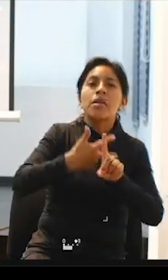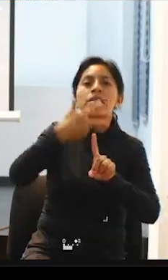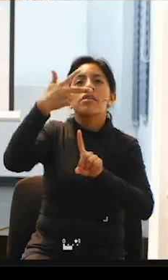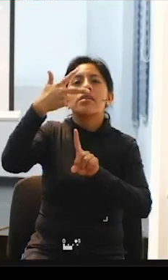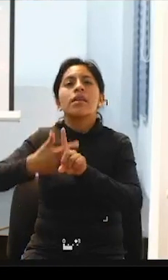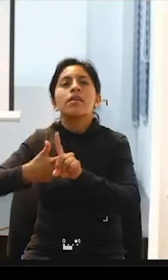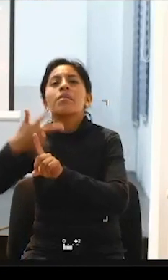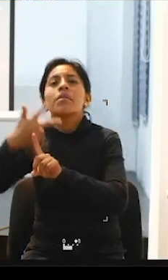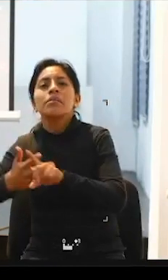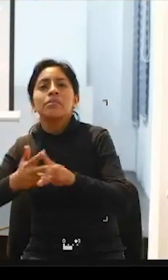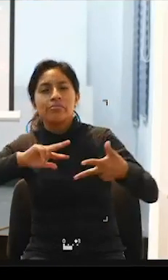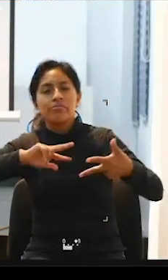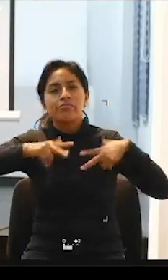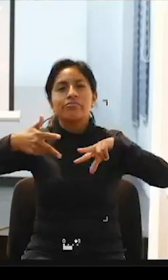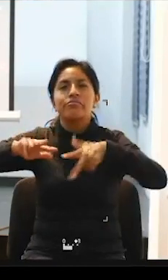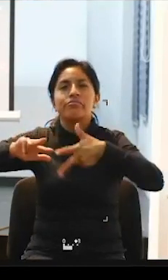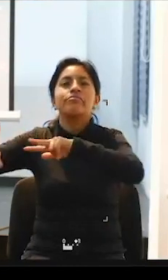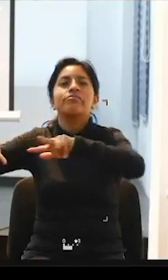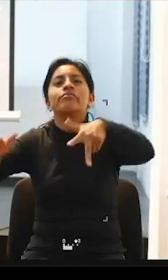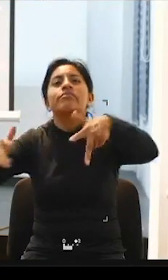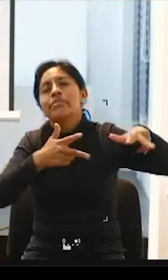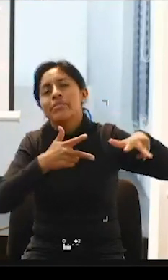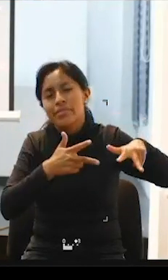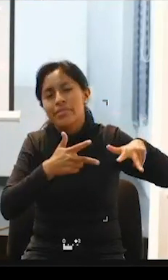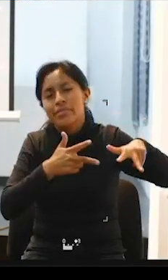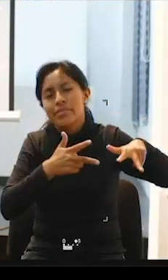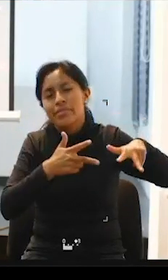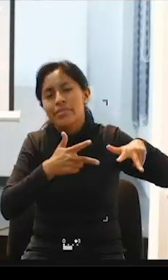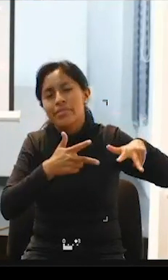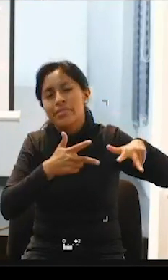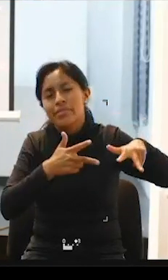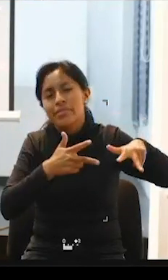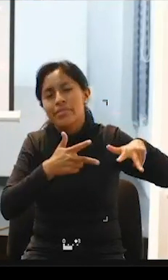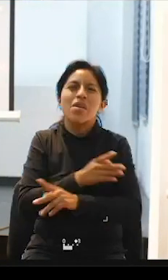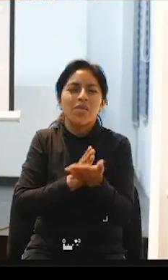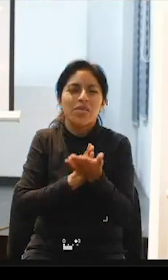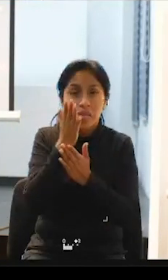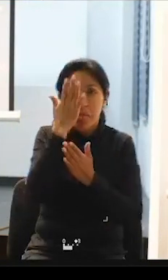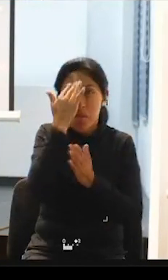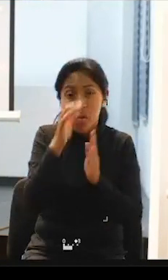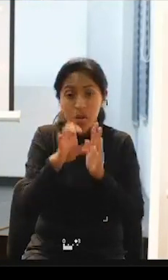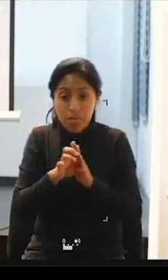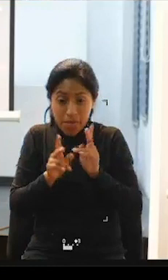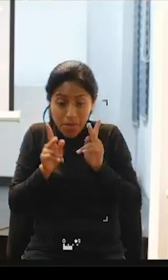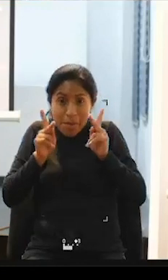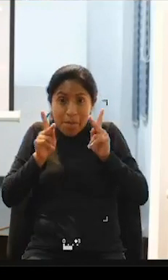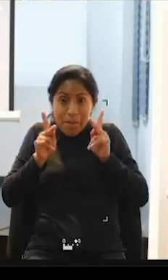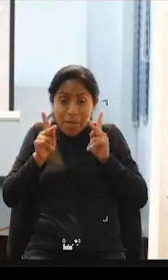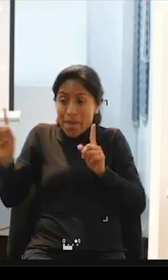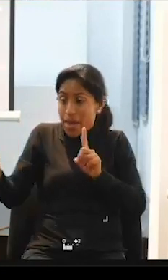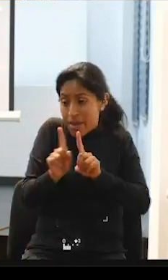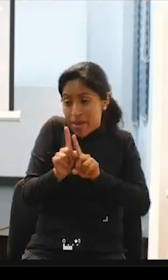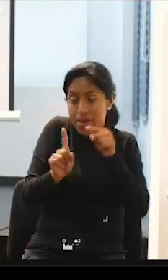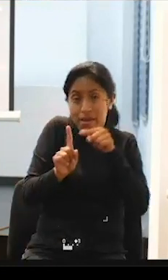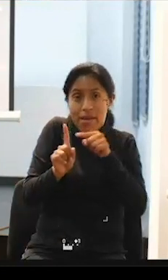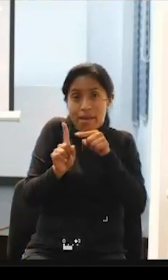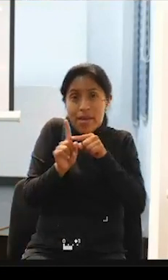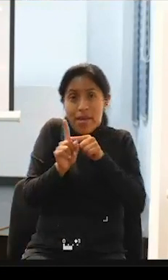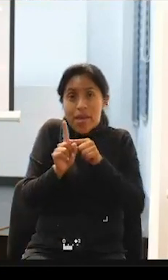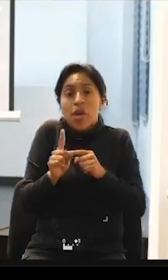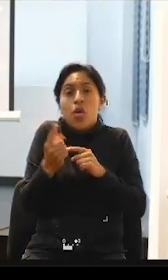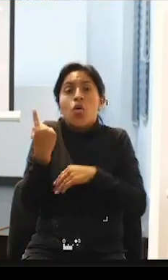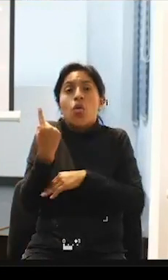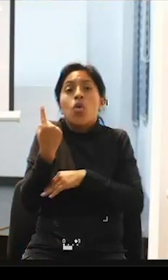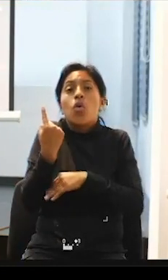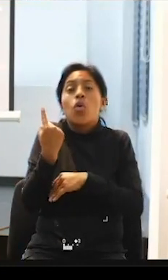restringe todavía más ese derecho a su autonomía personal porque los días libres del asistente que solamente un asistente